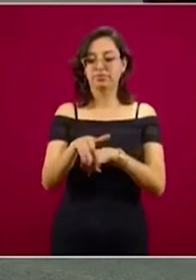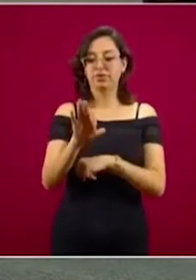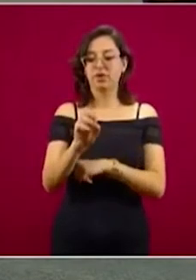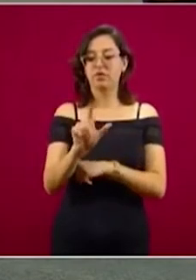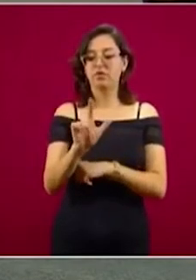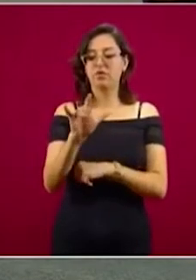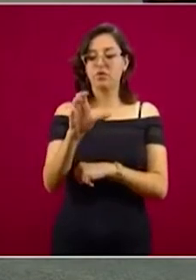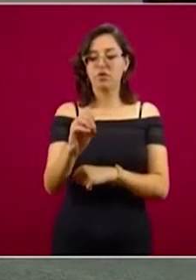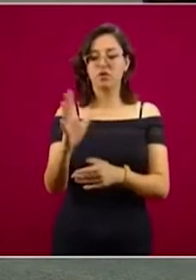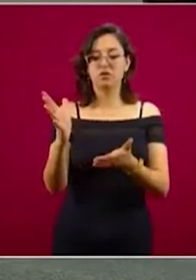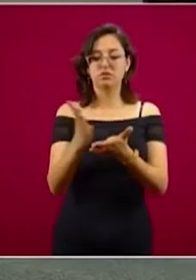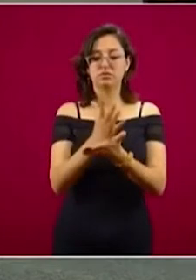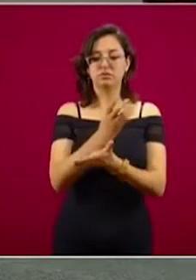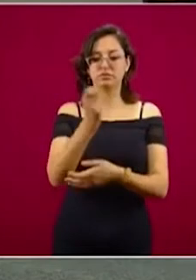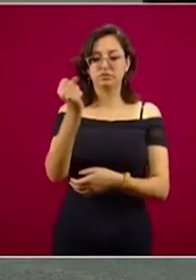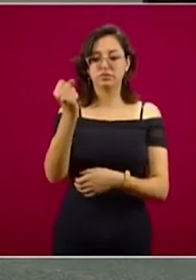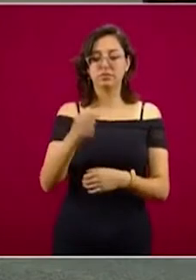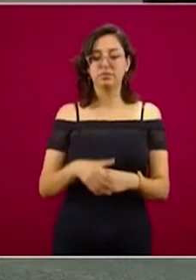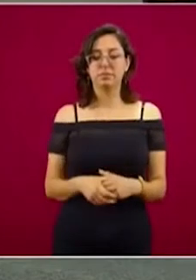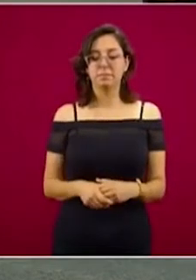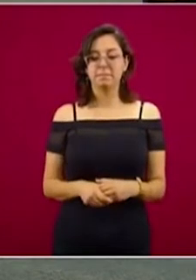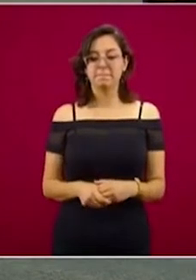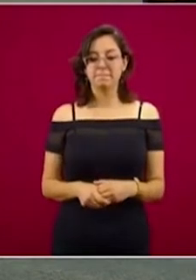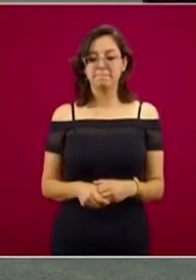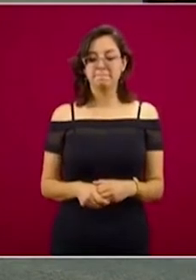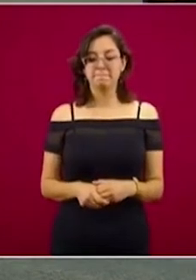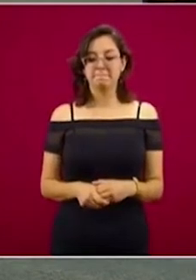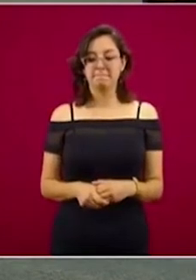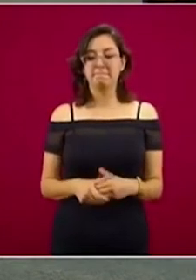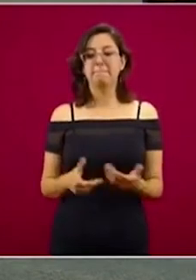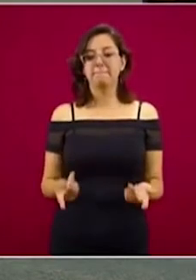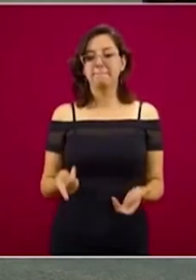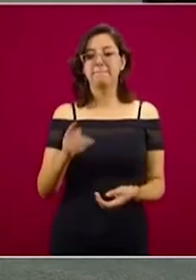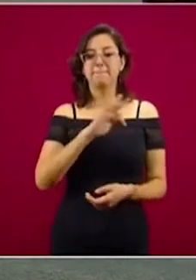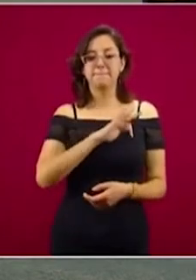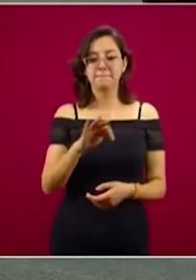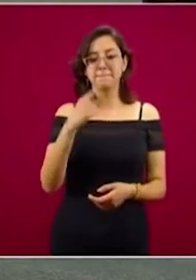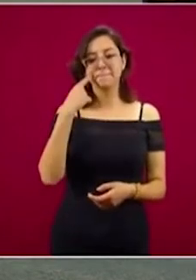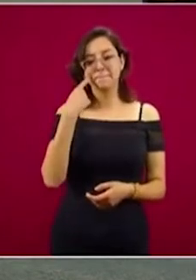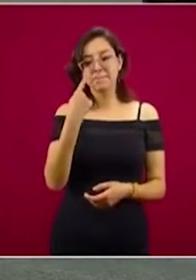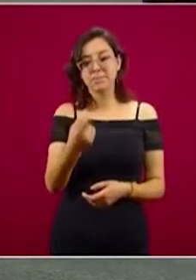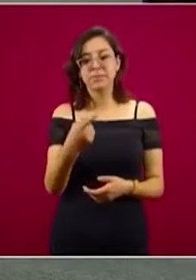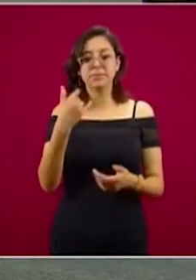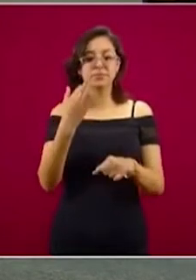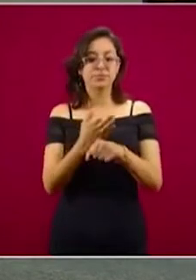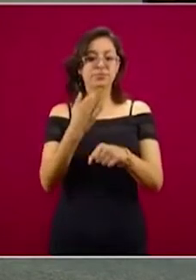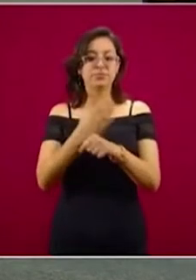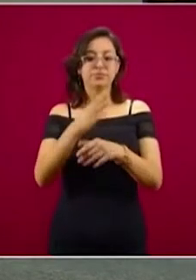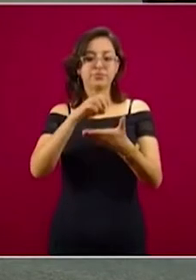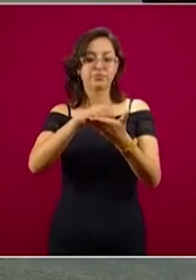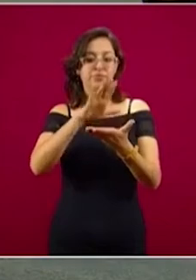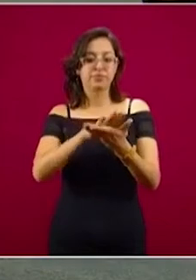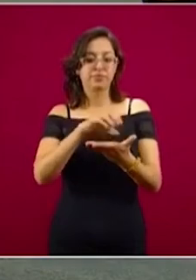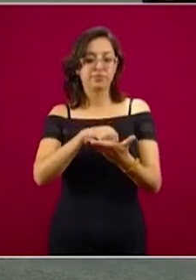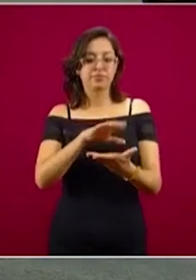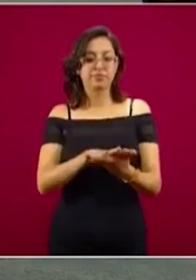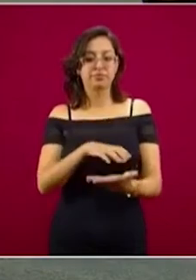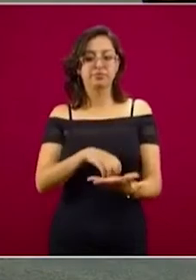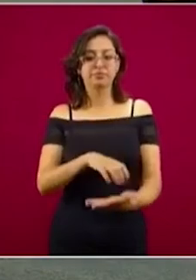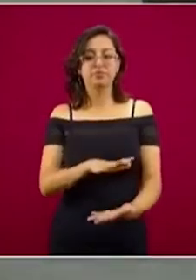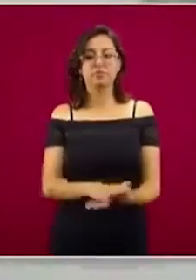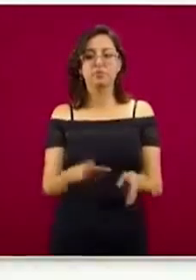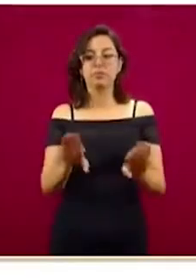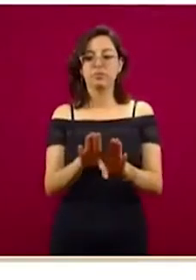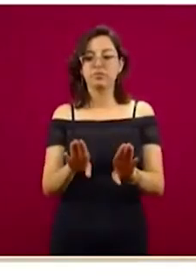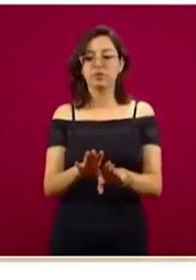en el cual ellos podrán consultar. ¿Cómo vamos ahorita en el registro? En este momento tenemos ya